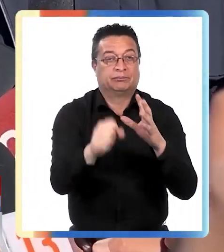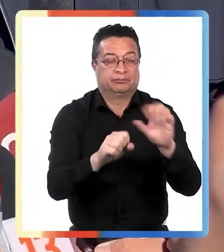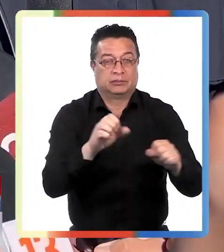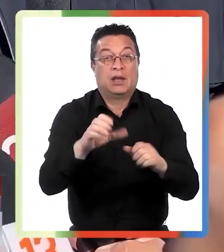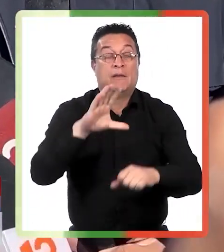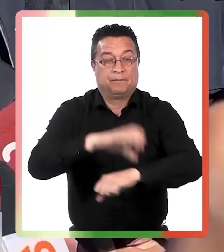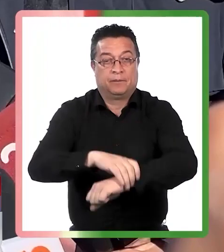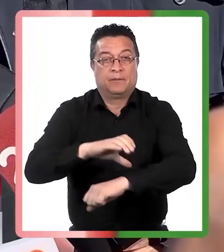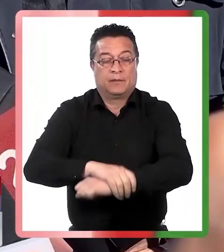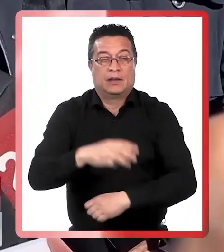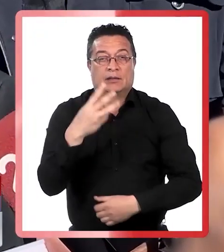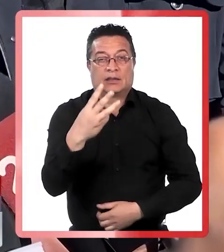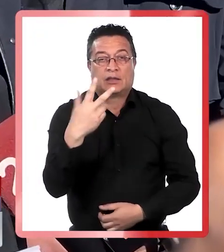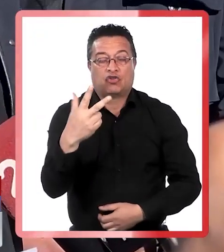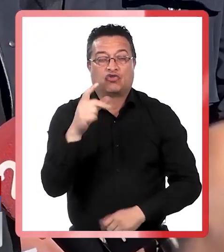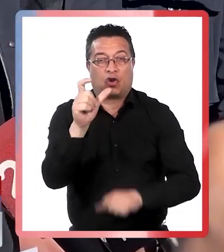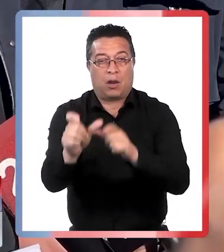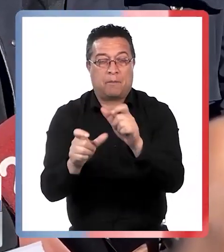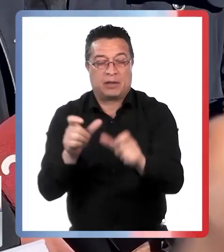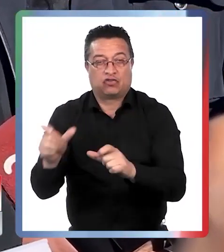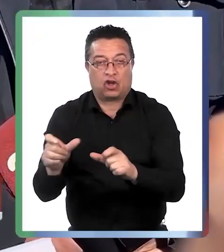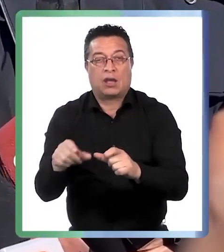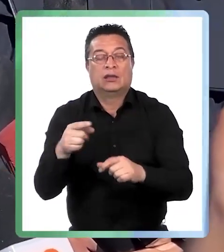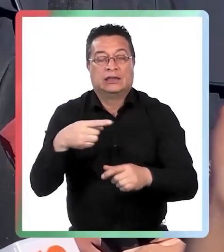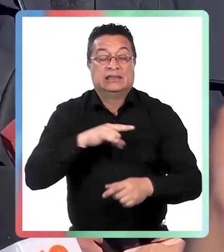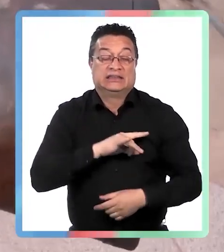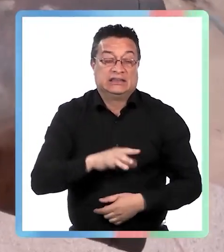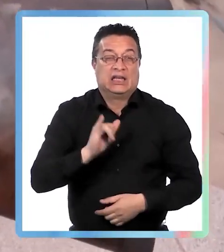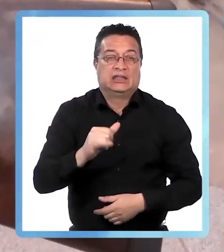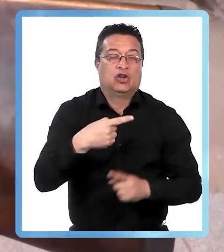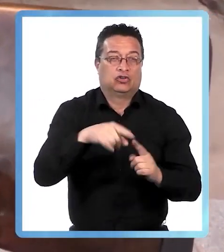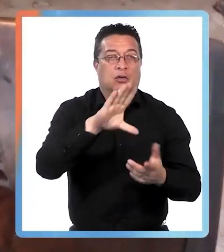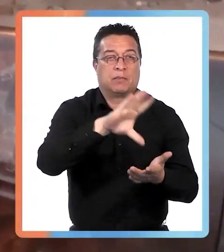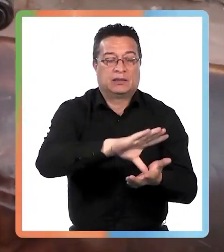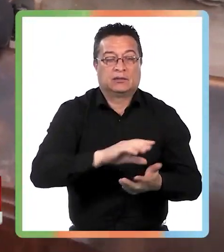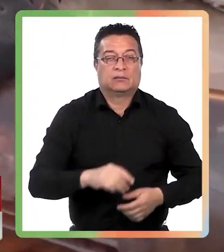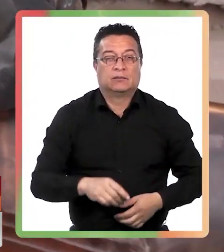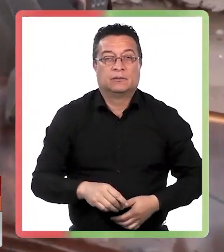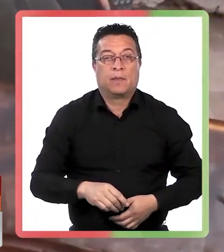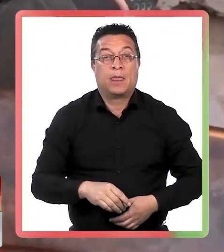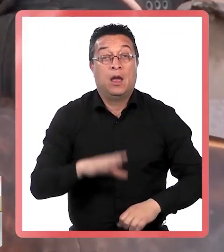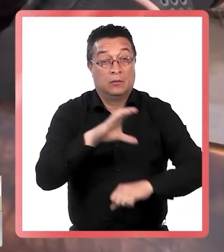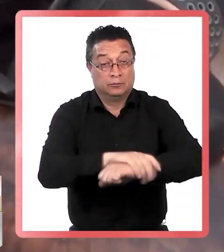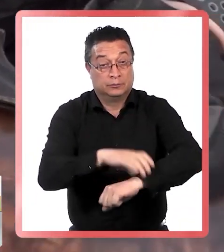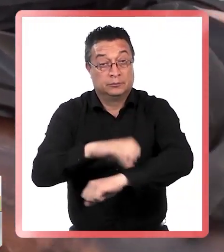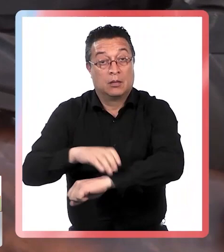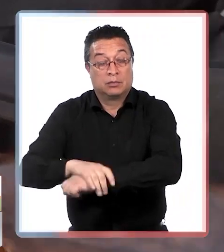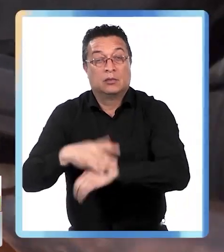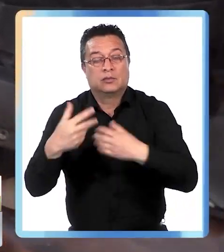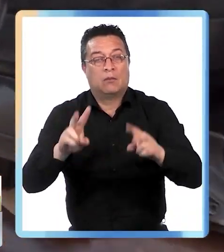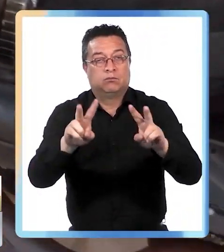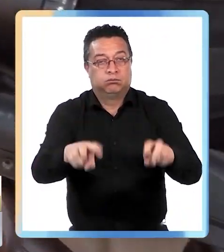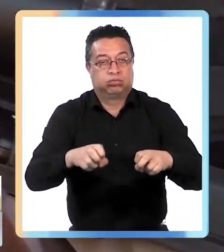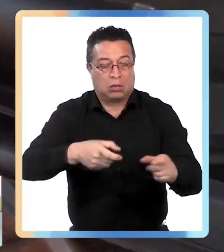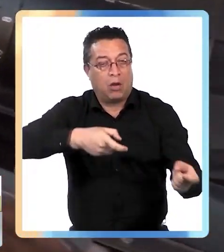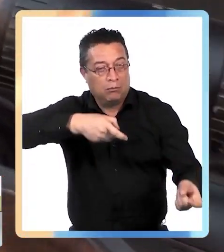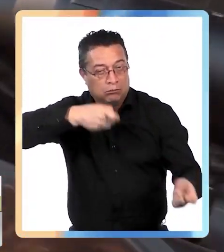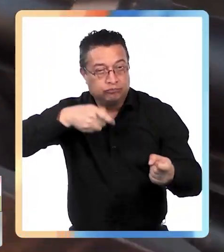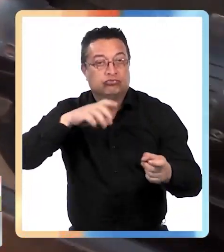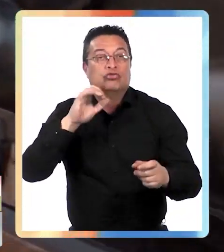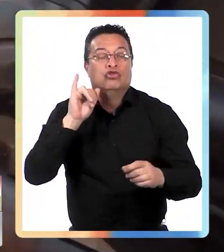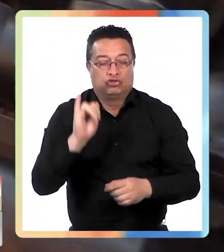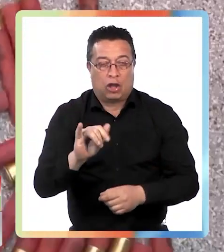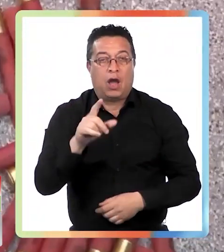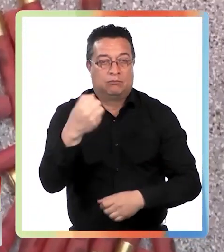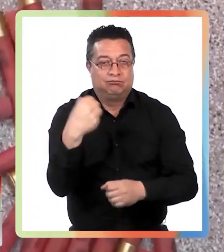y con la detención de 38 personas chilenas y extranjeras. Junto a las detenciones se logró la incautación de armas de